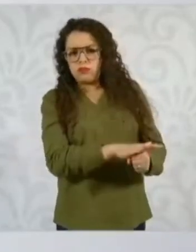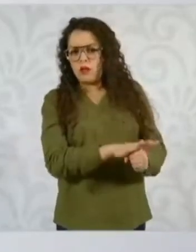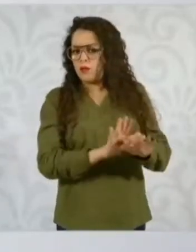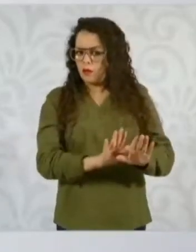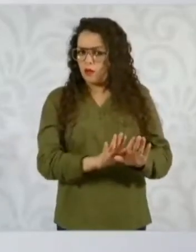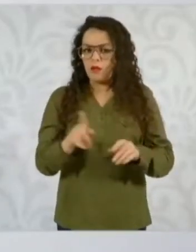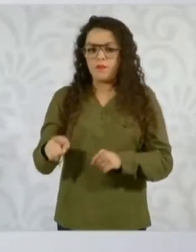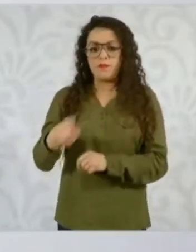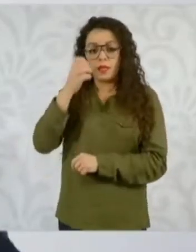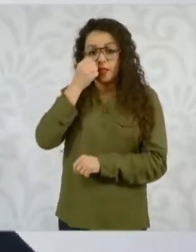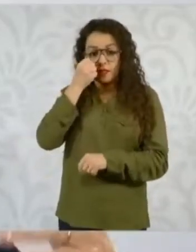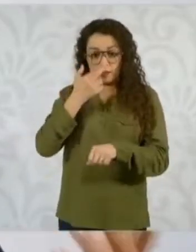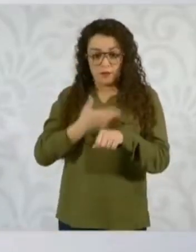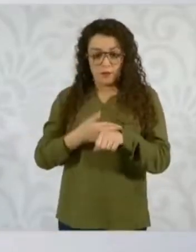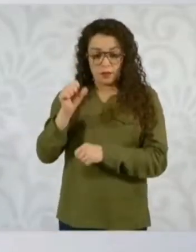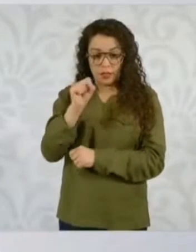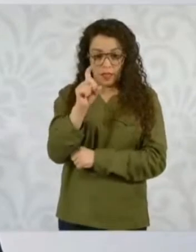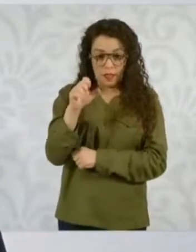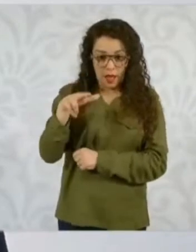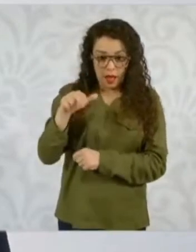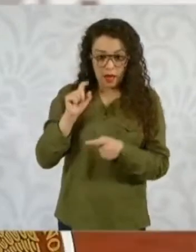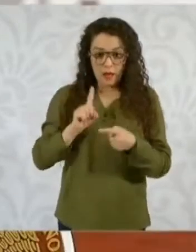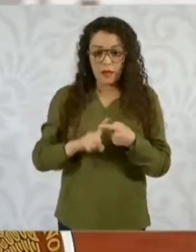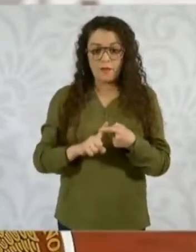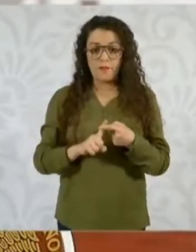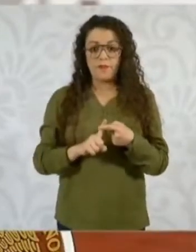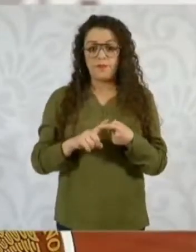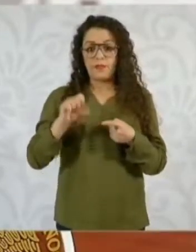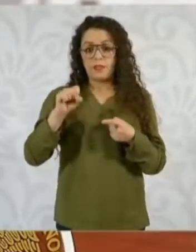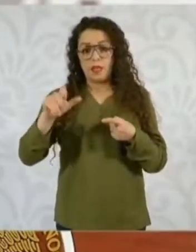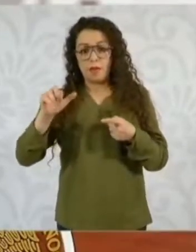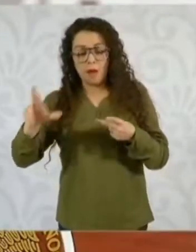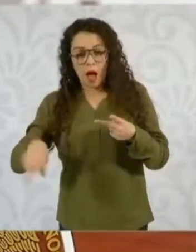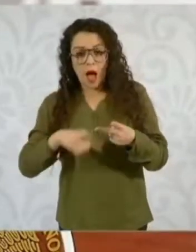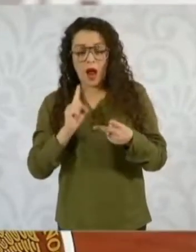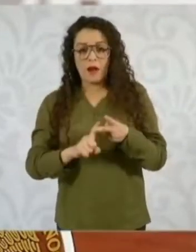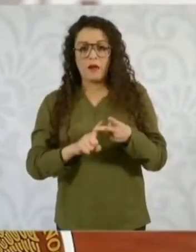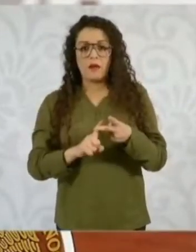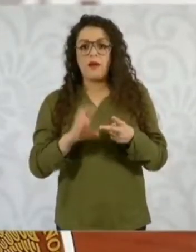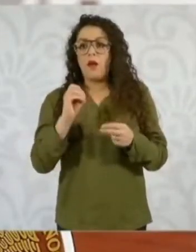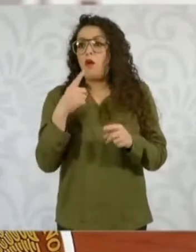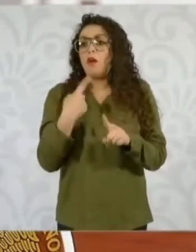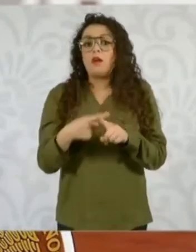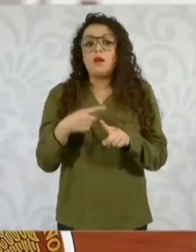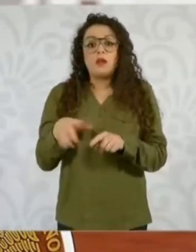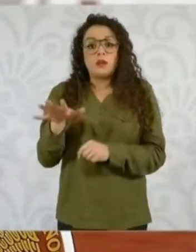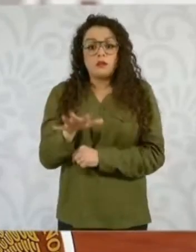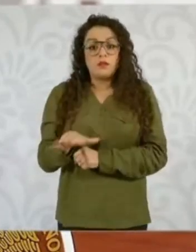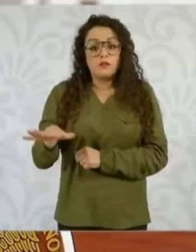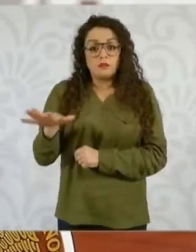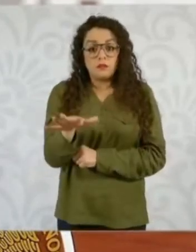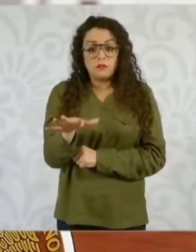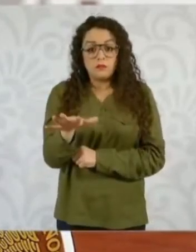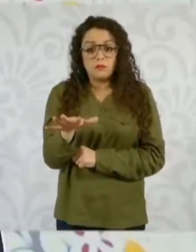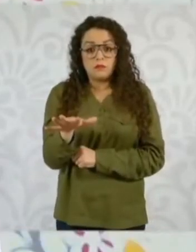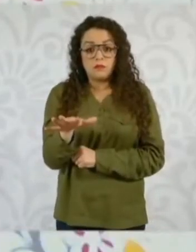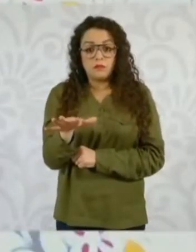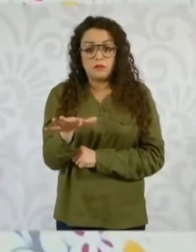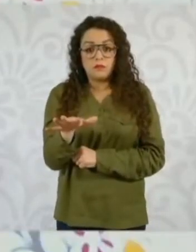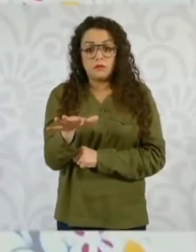Secretaría de la Defensa Nacional, la Secretaría de Marina o cualquier fuerza del Estado mexicano,